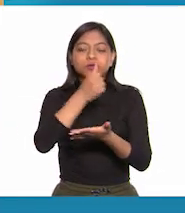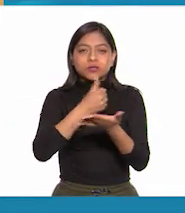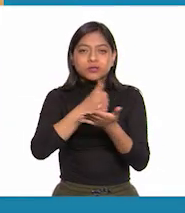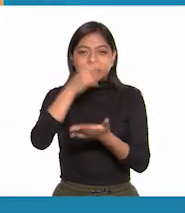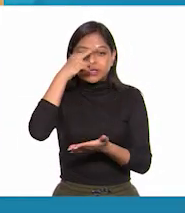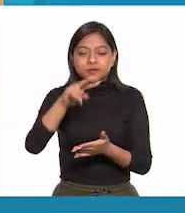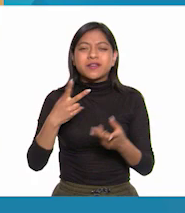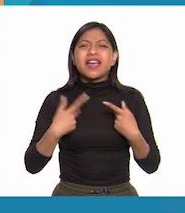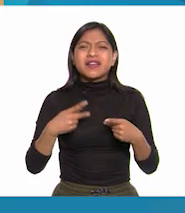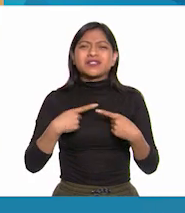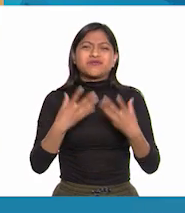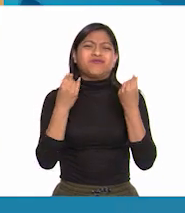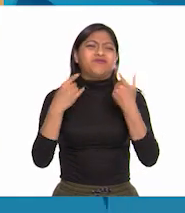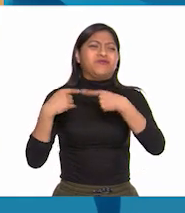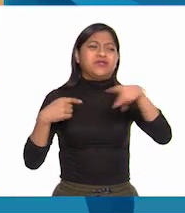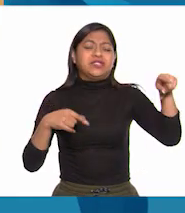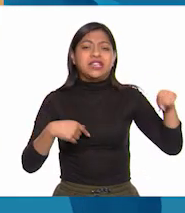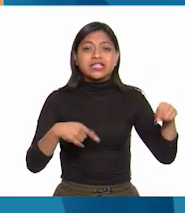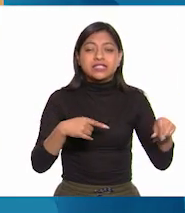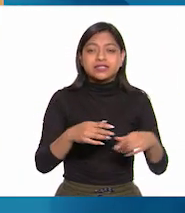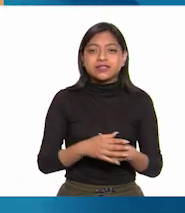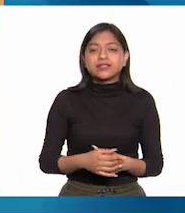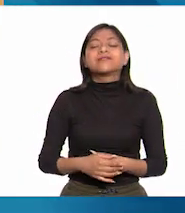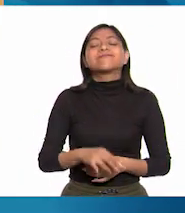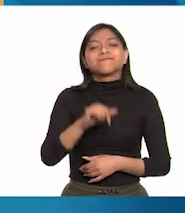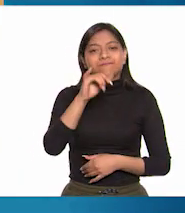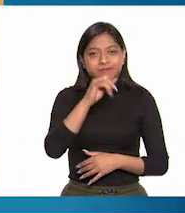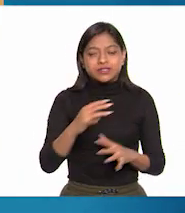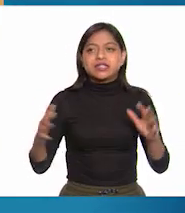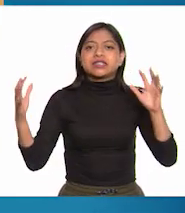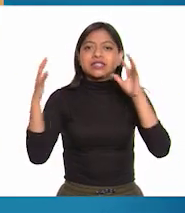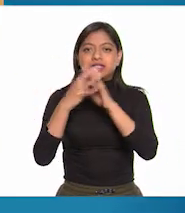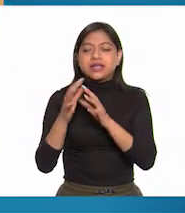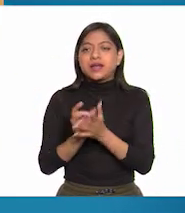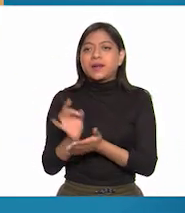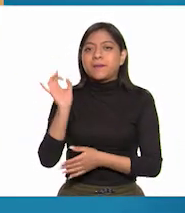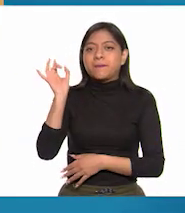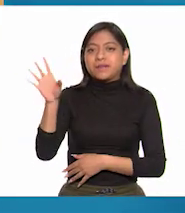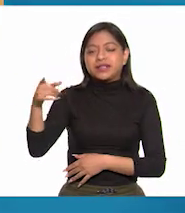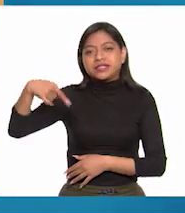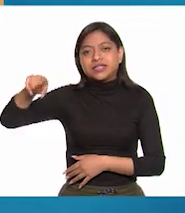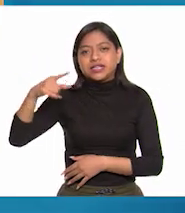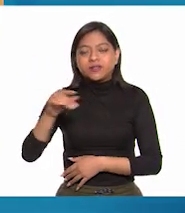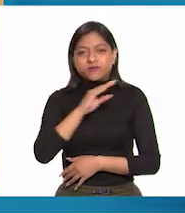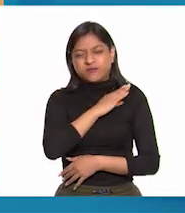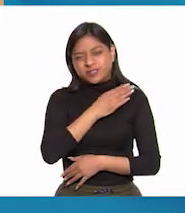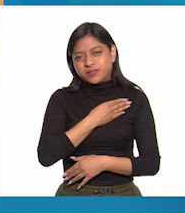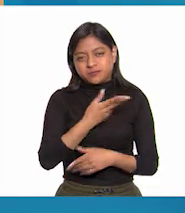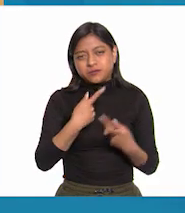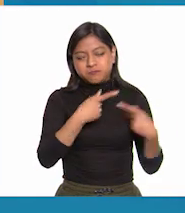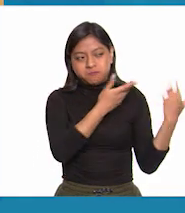muchedumbre heterogénea e impreparada se enfrentó y derrotó a mil criollos realistas.